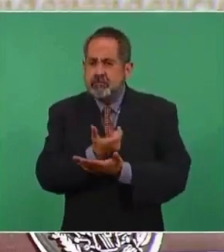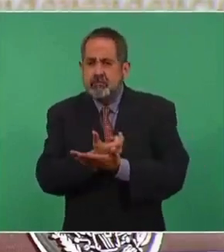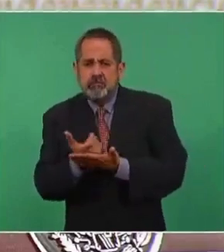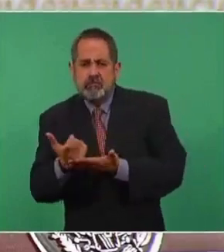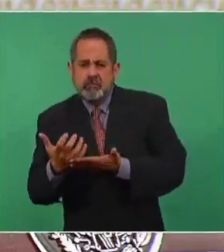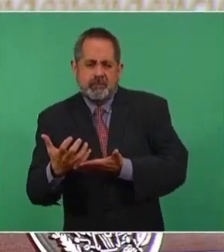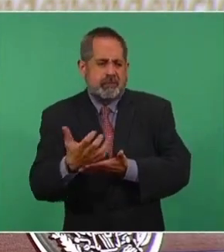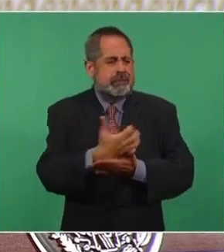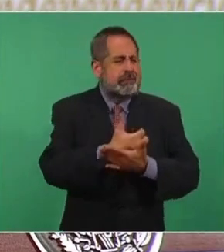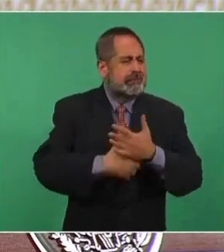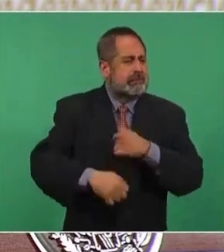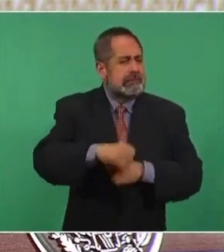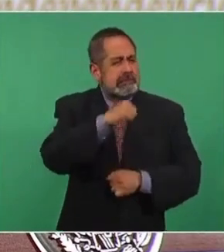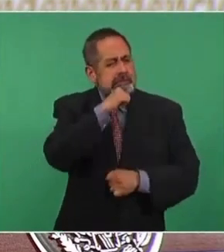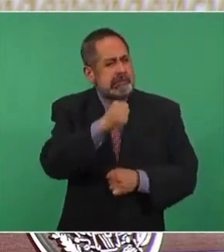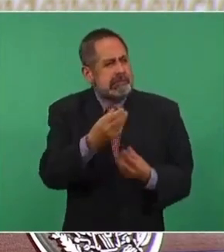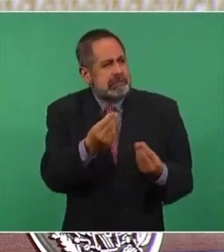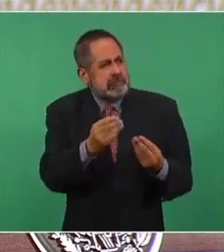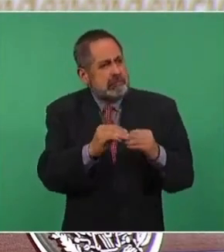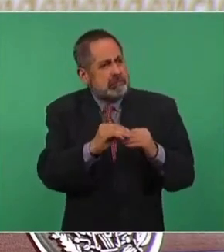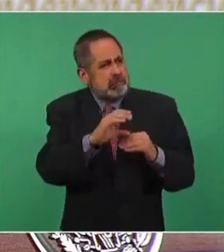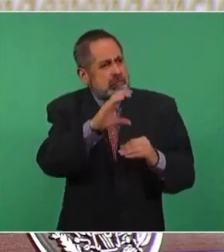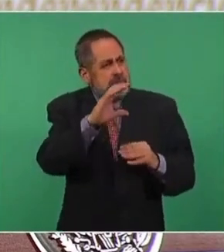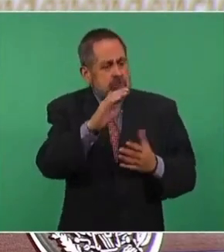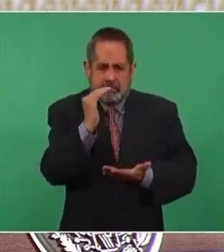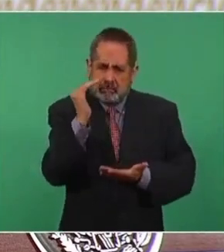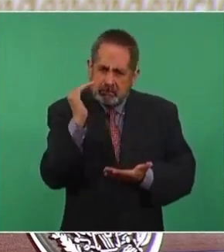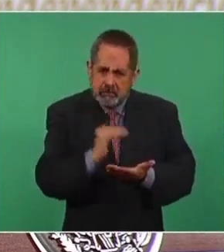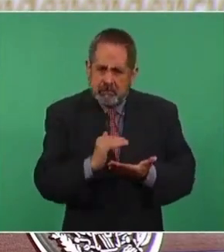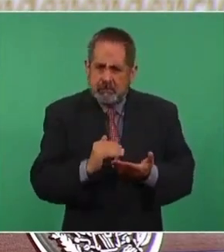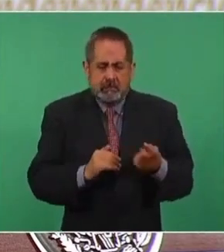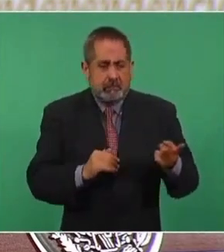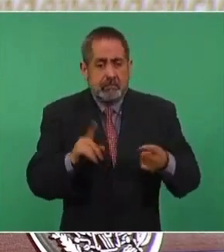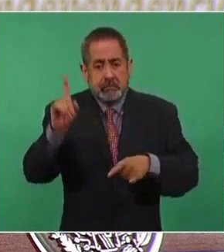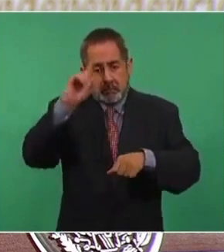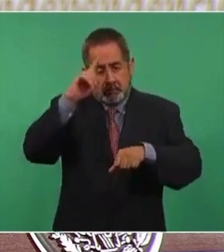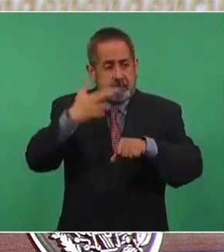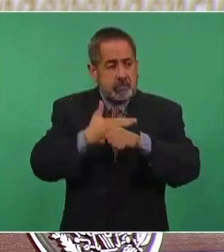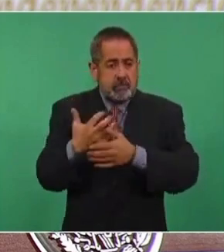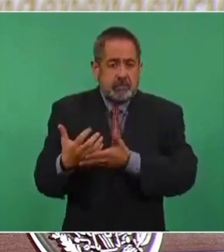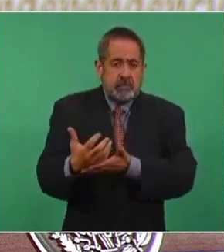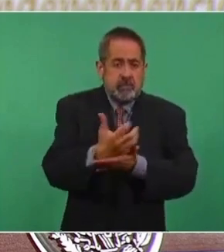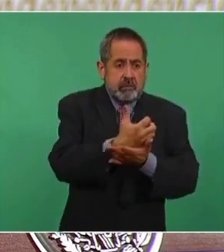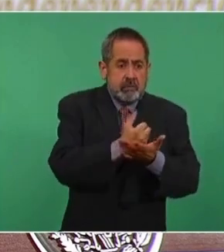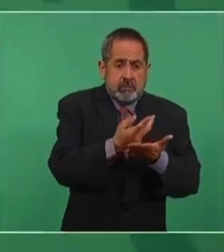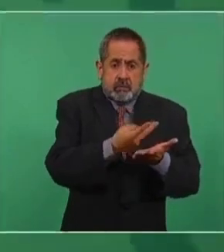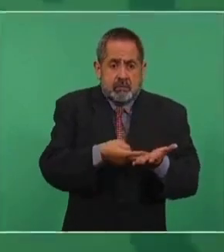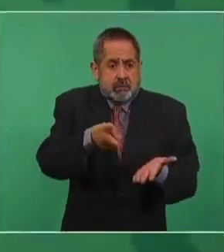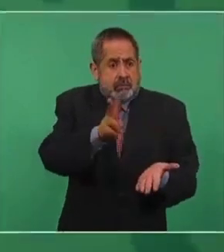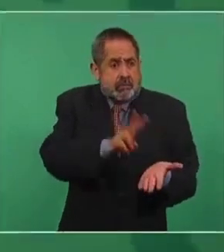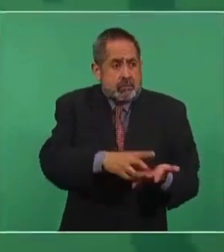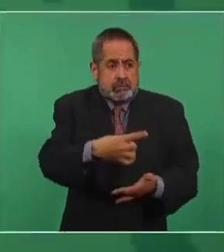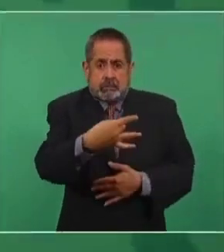los consejeros ganan el doble de lo que gana el presidente,